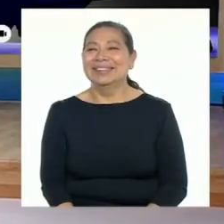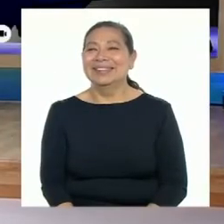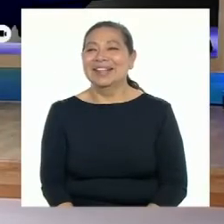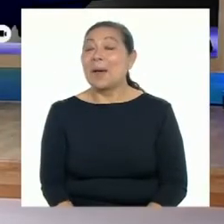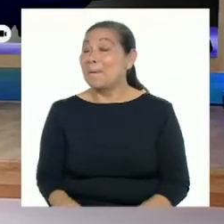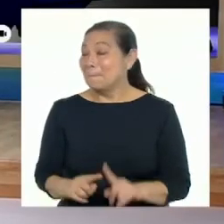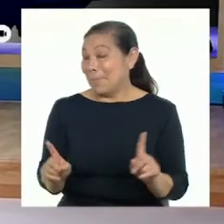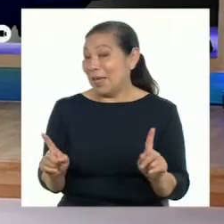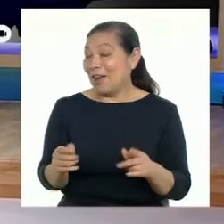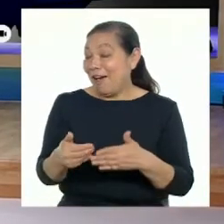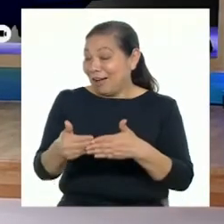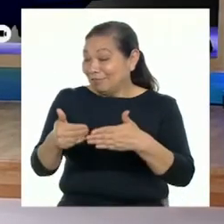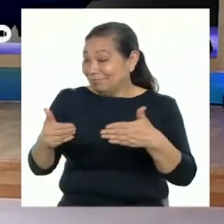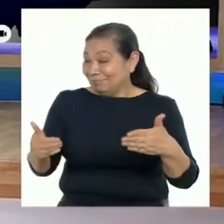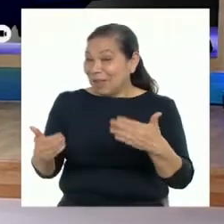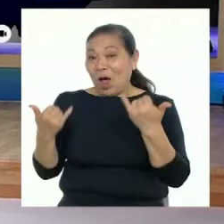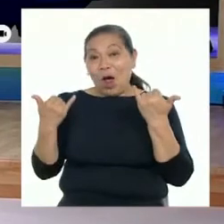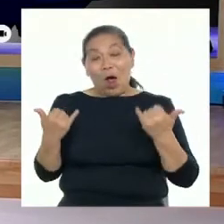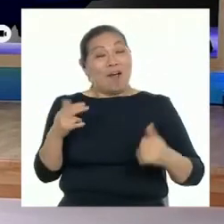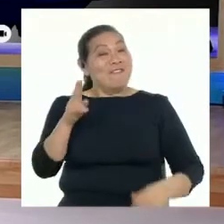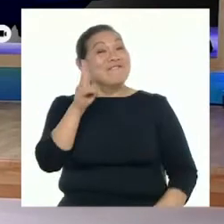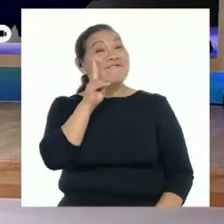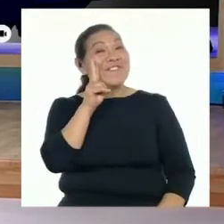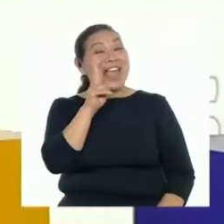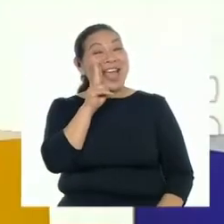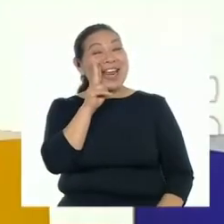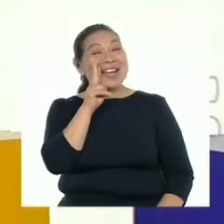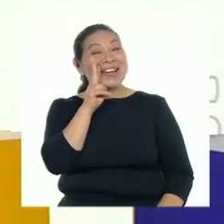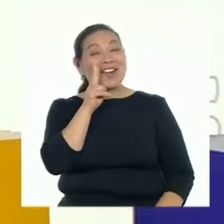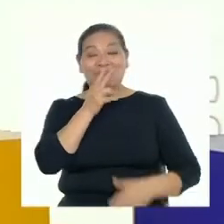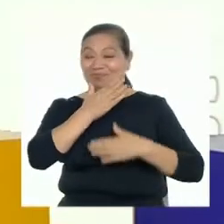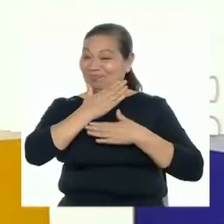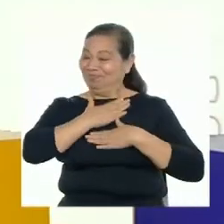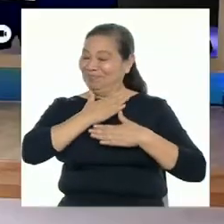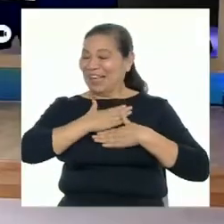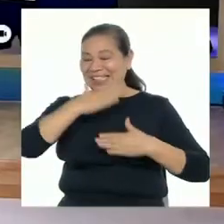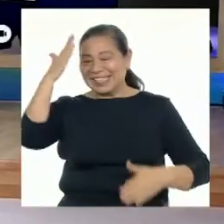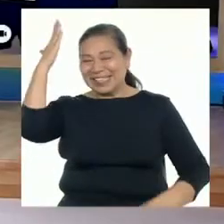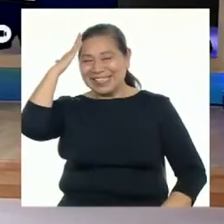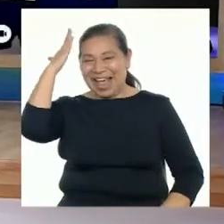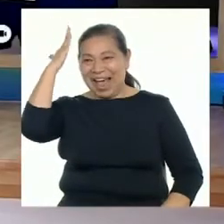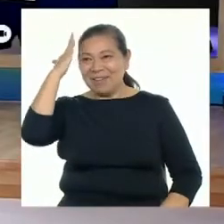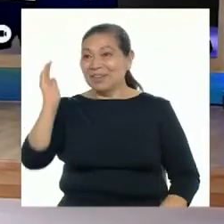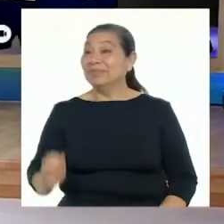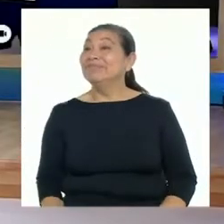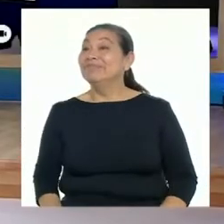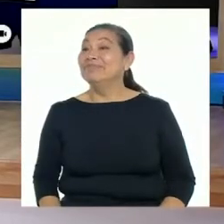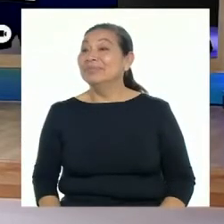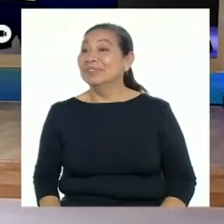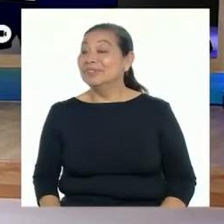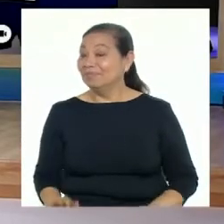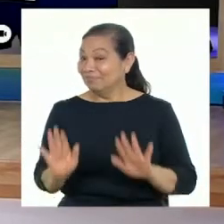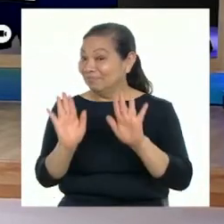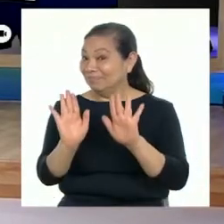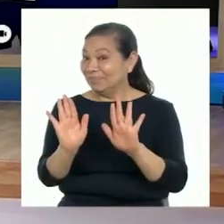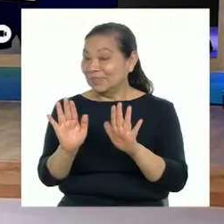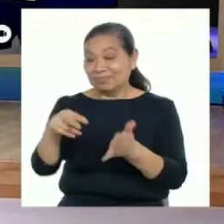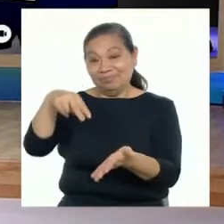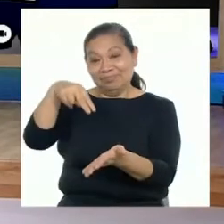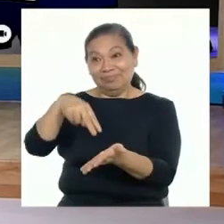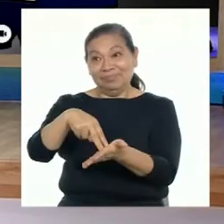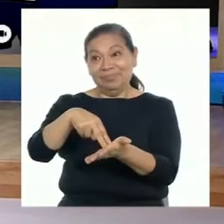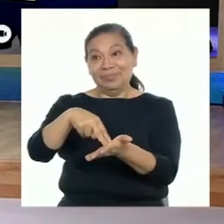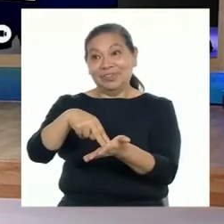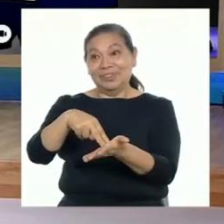Pero antes de continuar, hoy es viernes y nuestro cuerpo lo sabe. ¡Oh, oh! Así que párense de sus sillas,